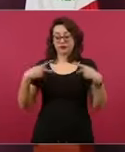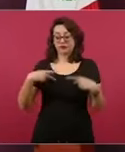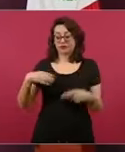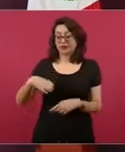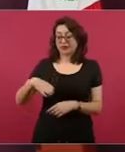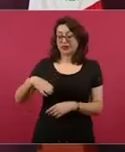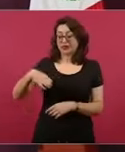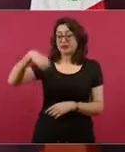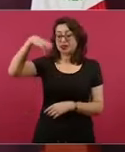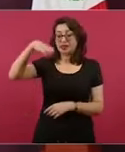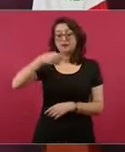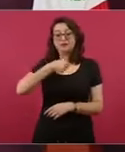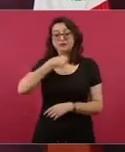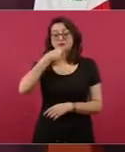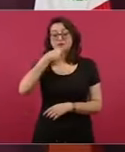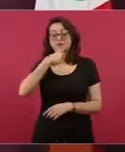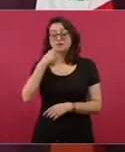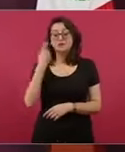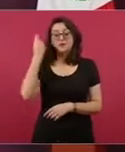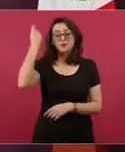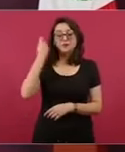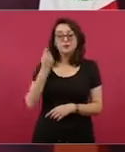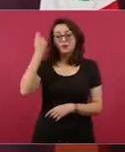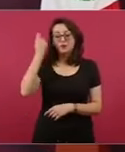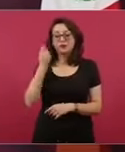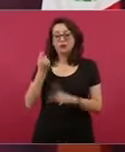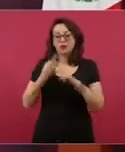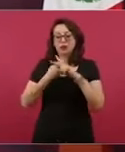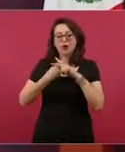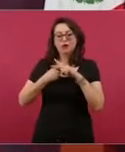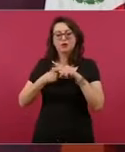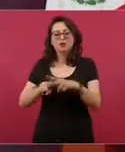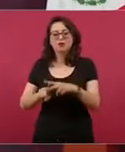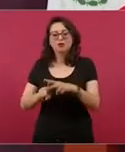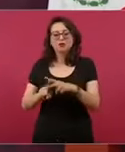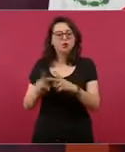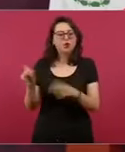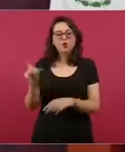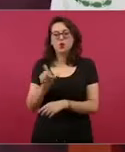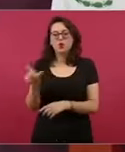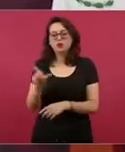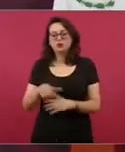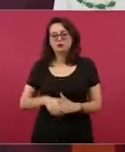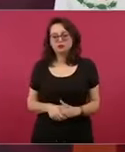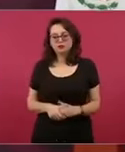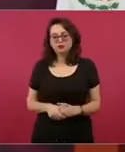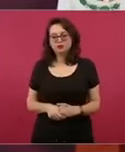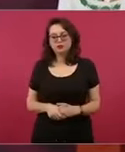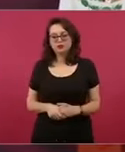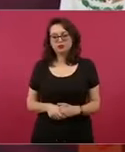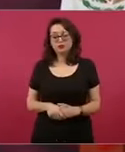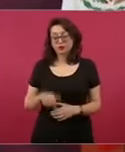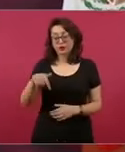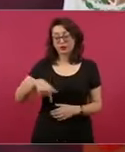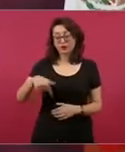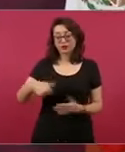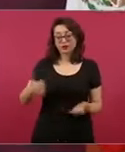los adultos mayores aquí en la ciudad, él se opuso, incluso